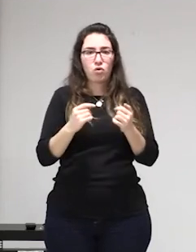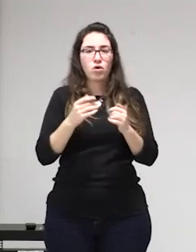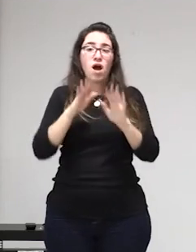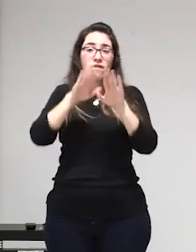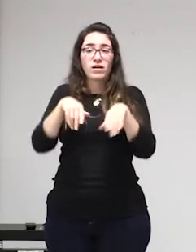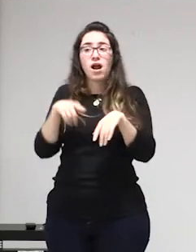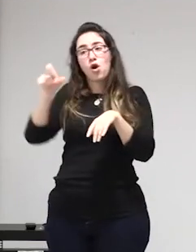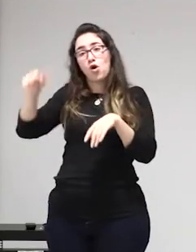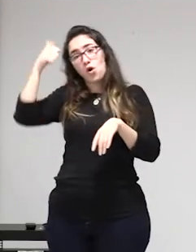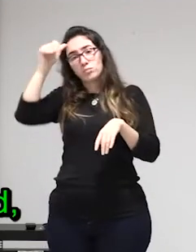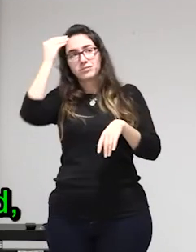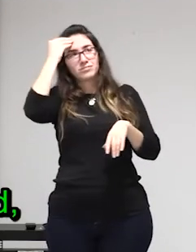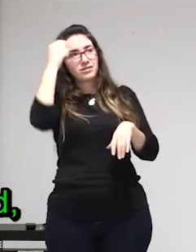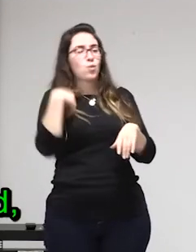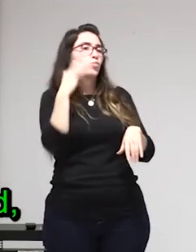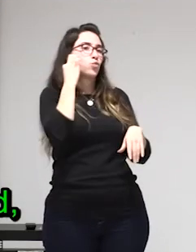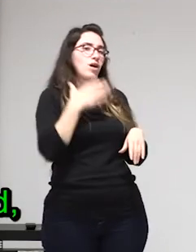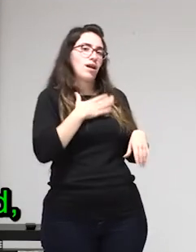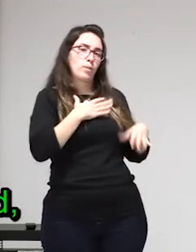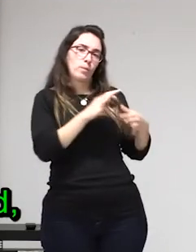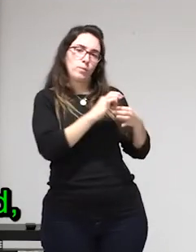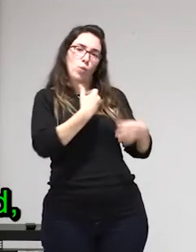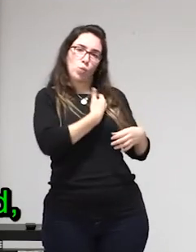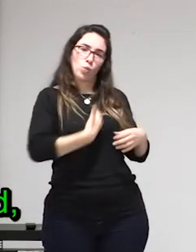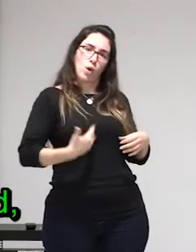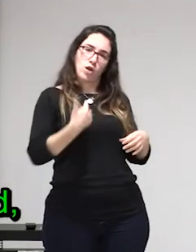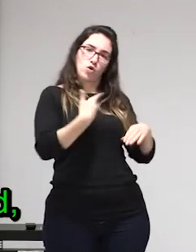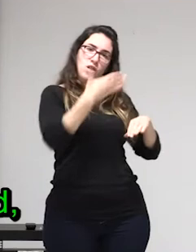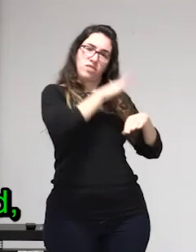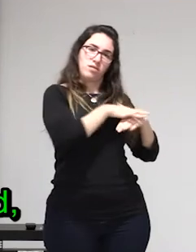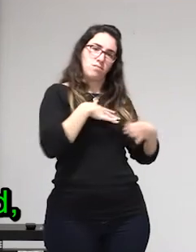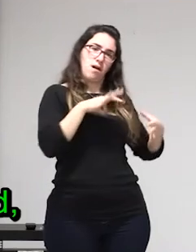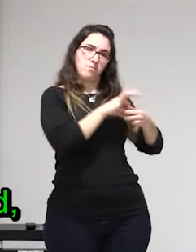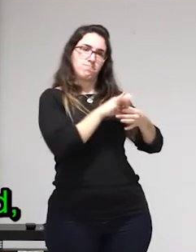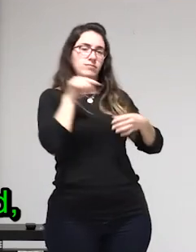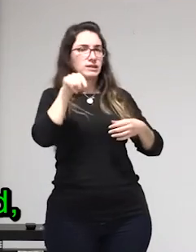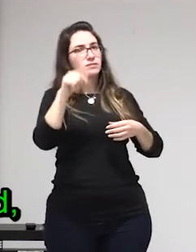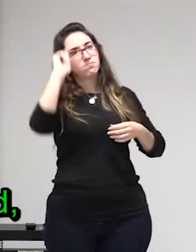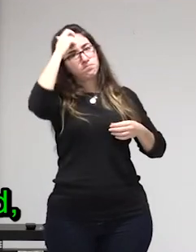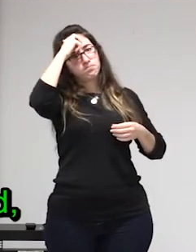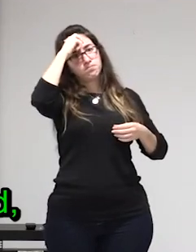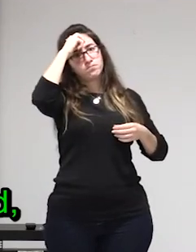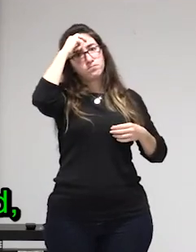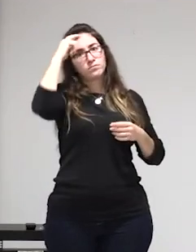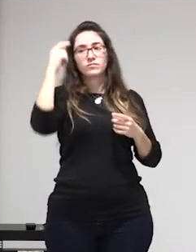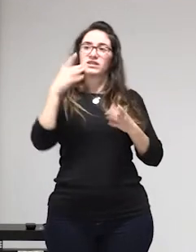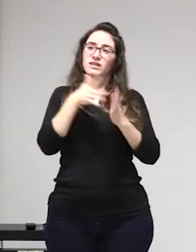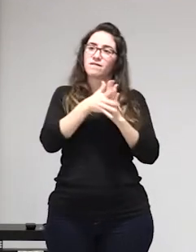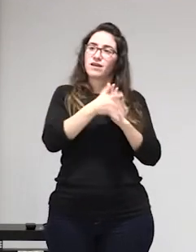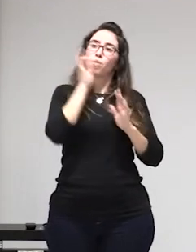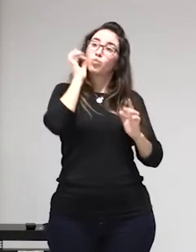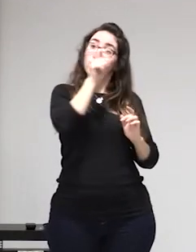otra de legitimidad y digamos es eso vaciarla de voluntad convertirla en objeto